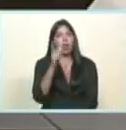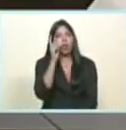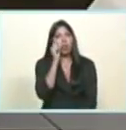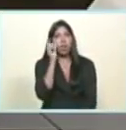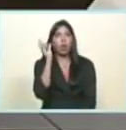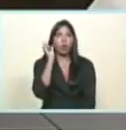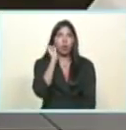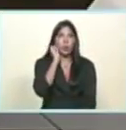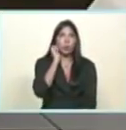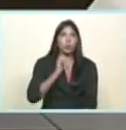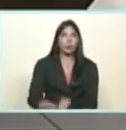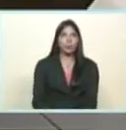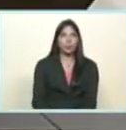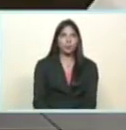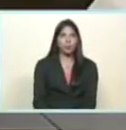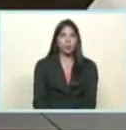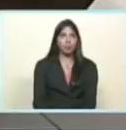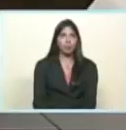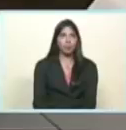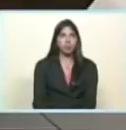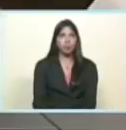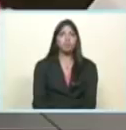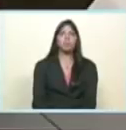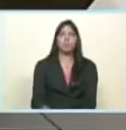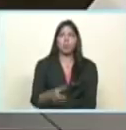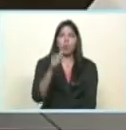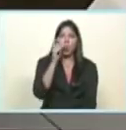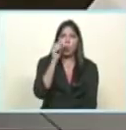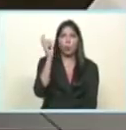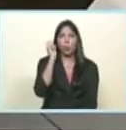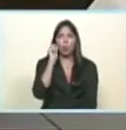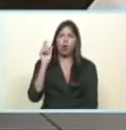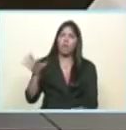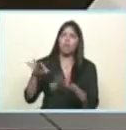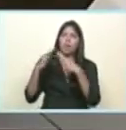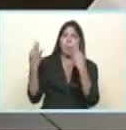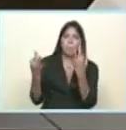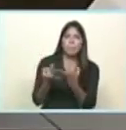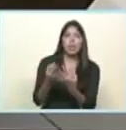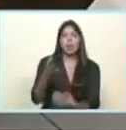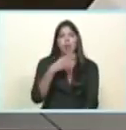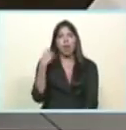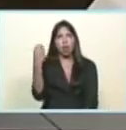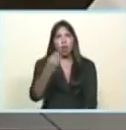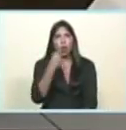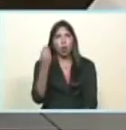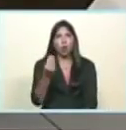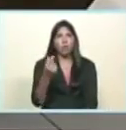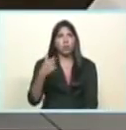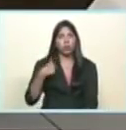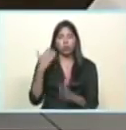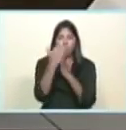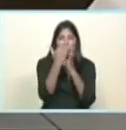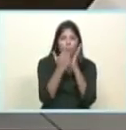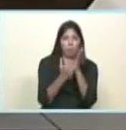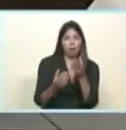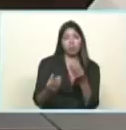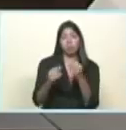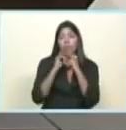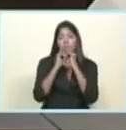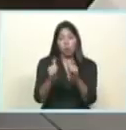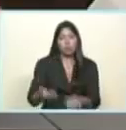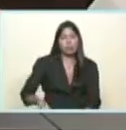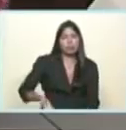trabajadora, de la mujer y del hombre jefe de hogar, de la familia, del joven. Aquí tengo, bueno, importantes anuncios.